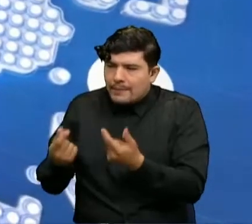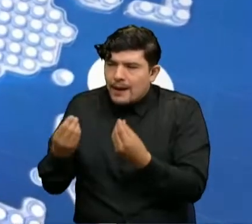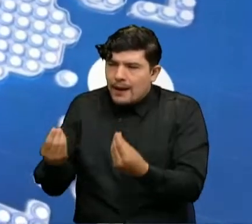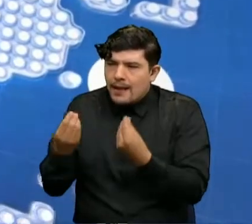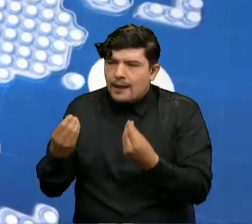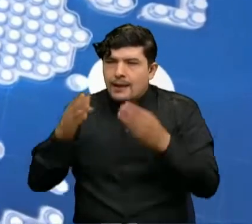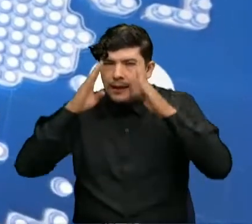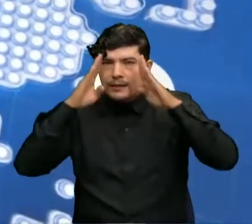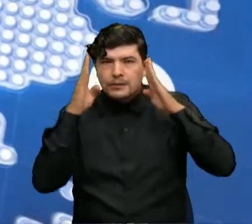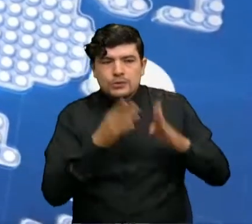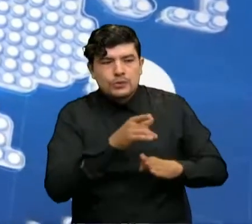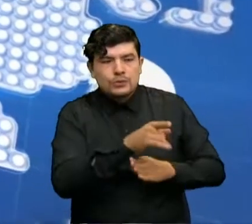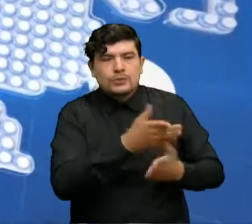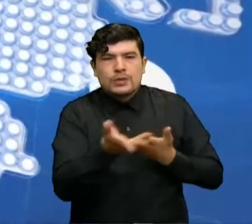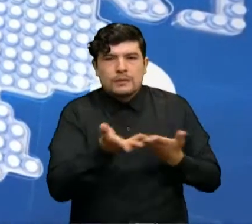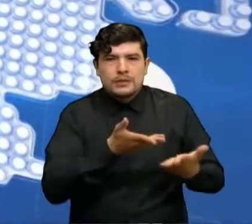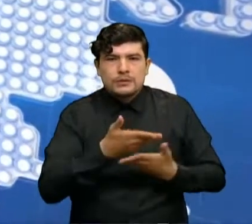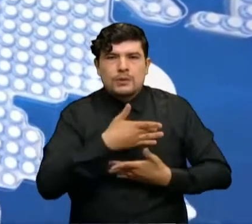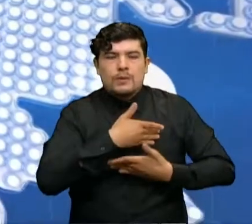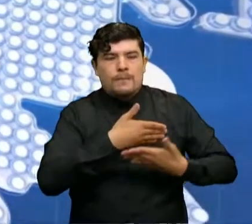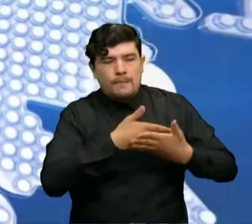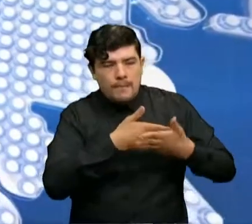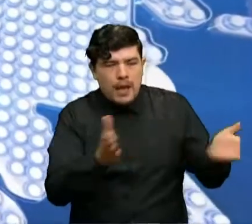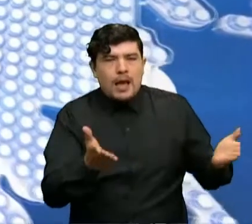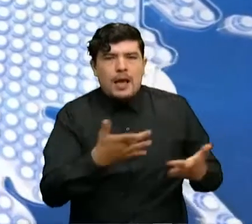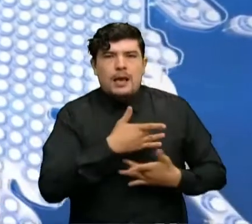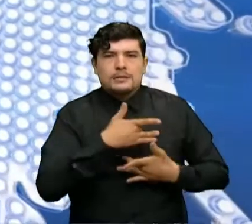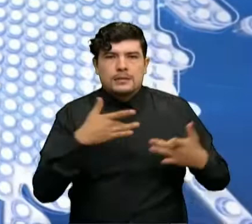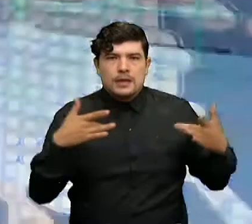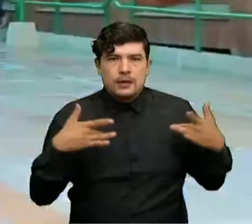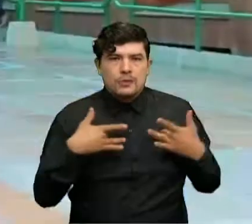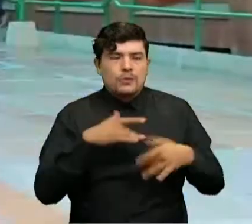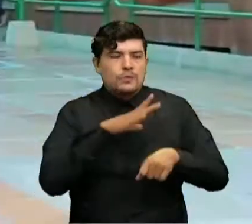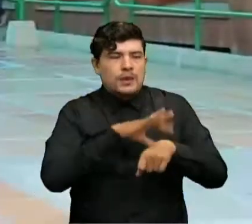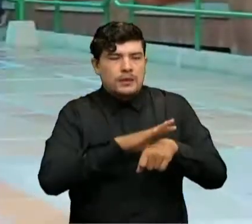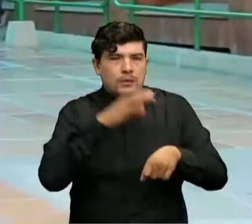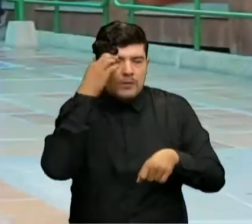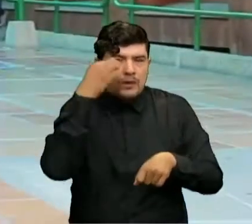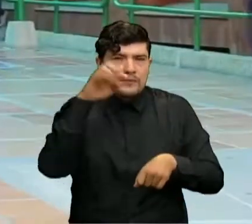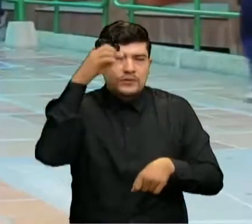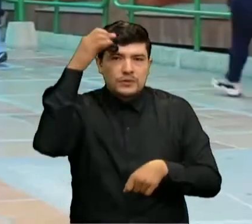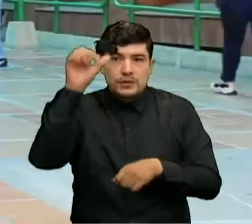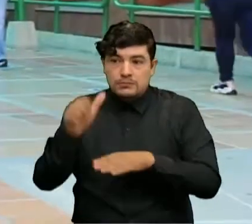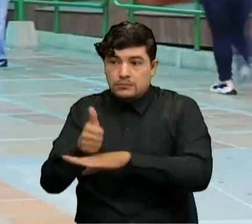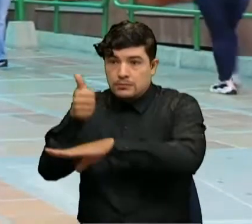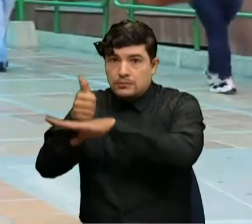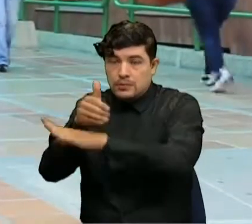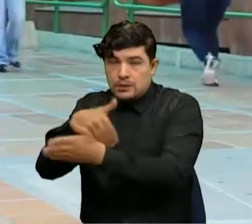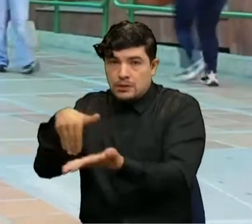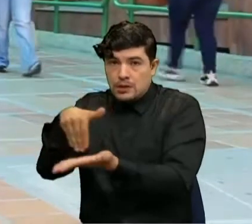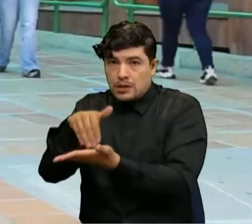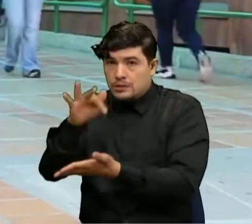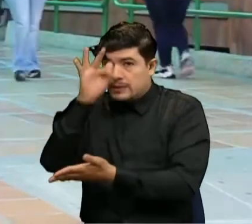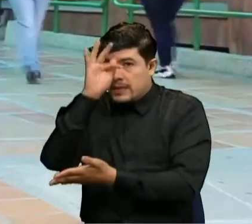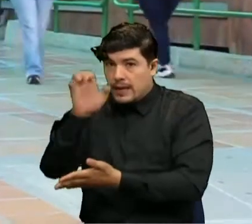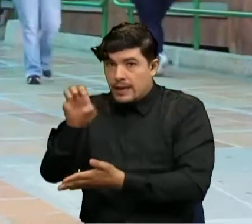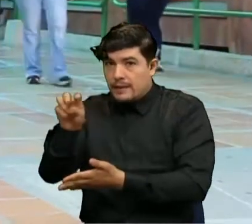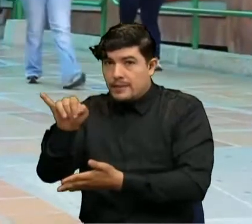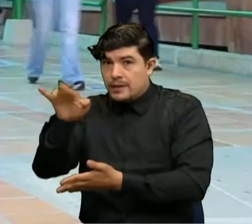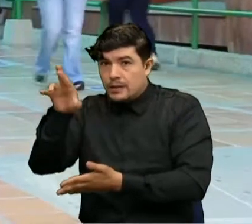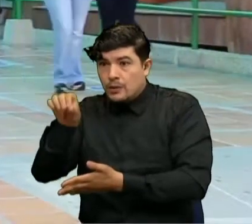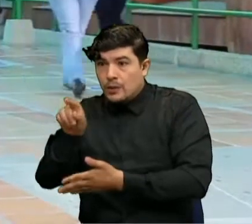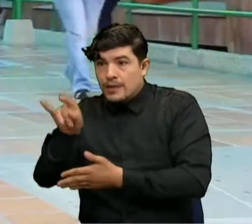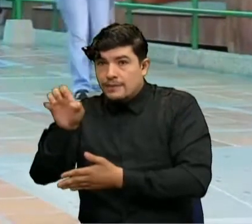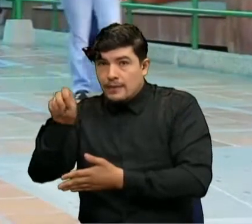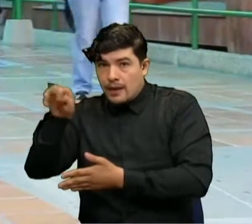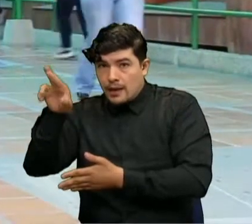pueda contar con el servicio de médicos profesionales. Las directivas del Hospital Emiro Quintero Cañizares en Ocaña señalaron